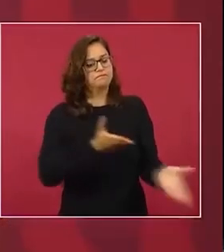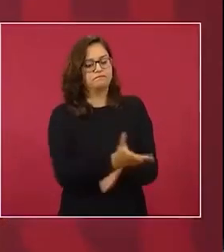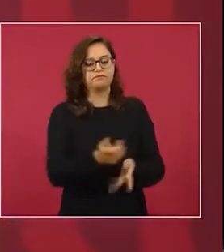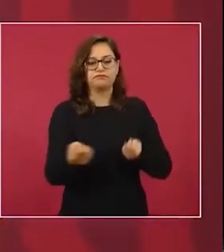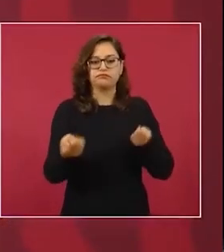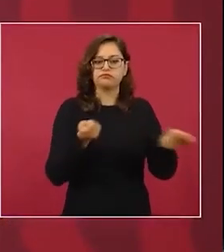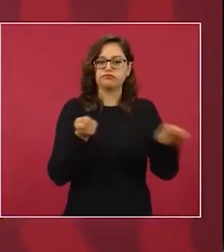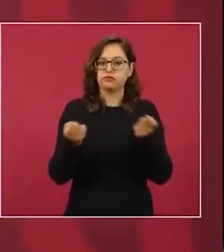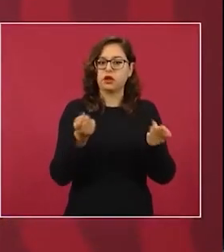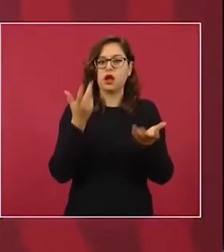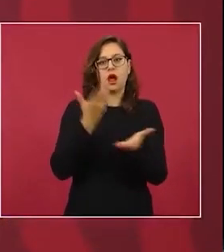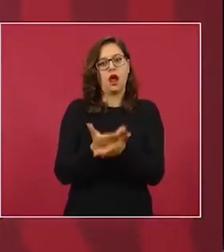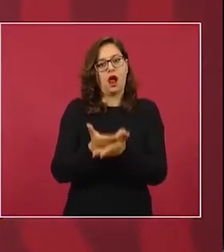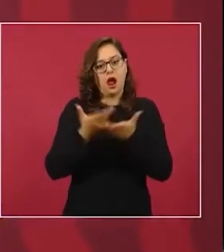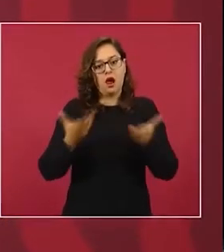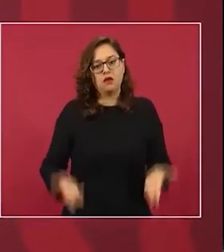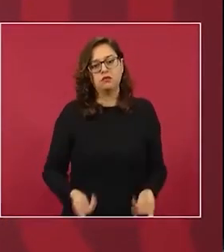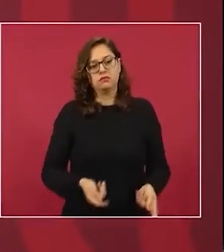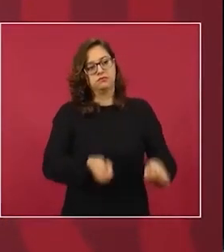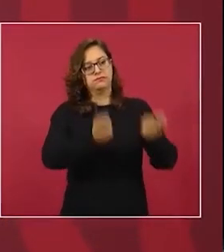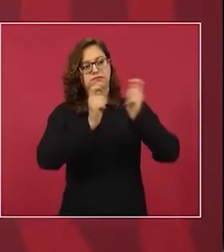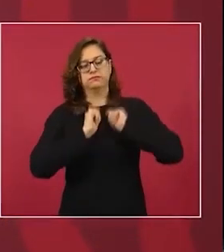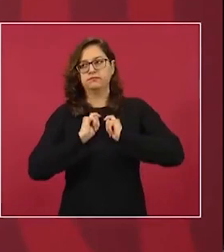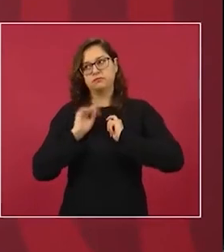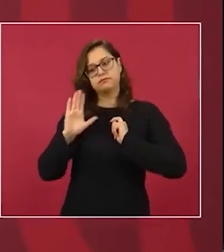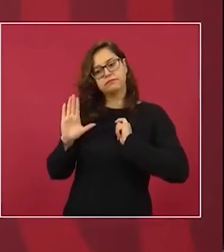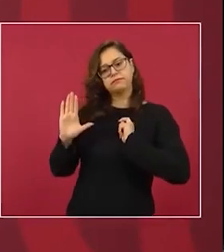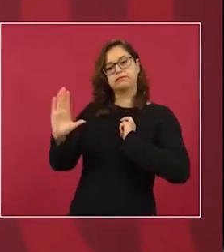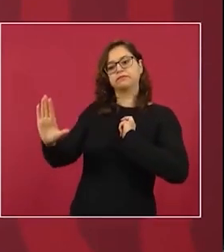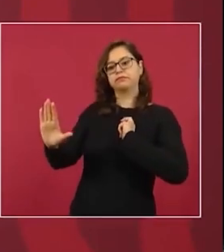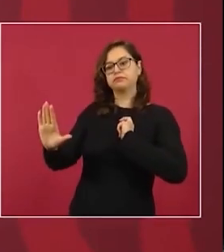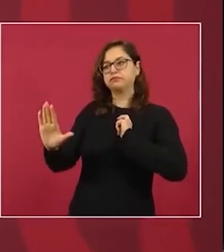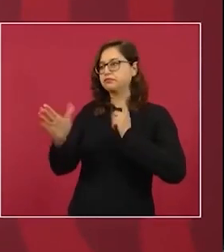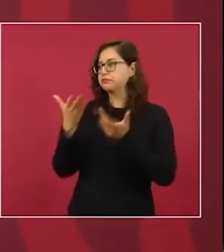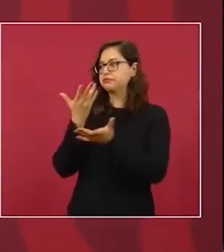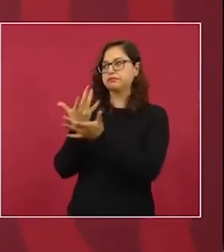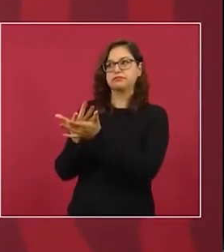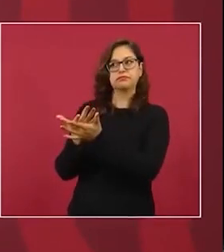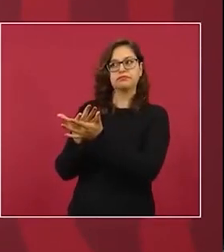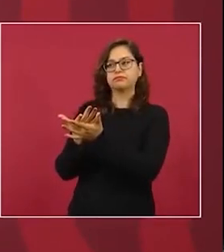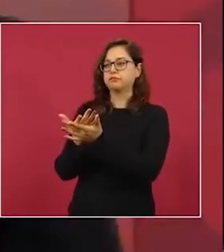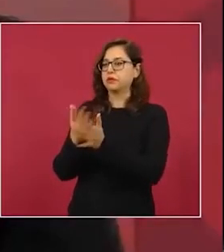No aceptamos. Yo creo que el pueblo español no se entiende bien.